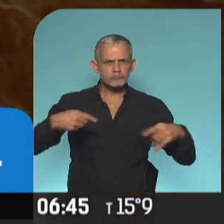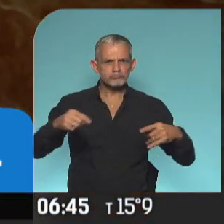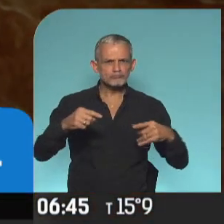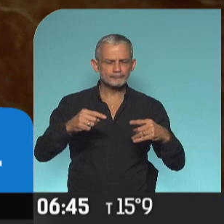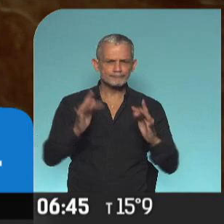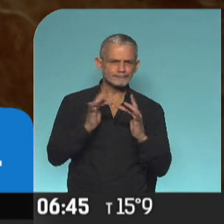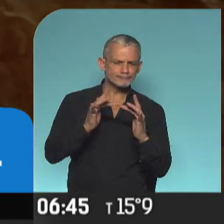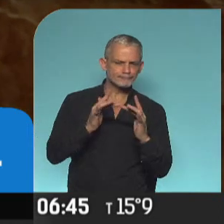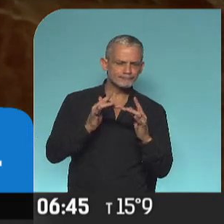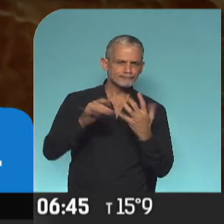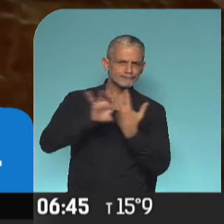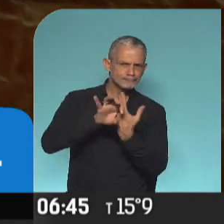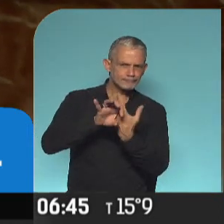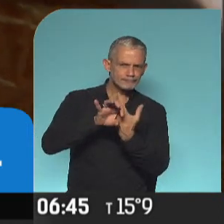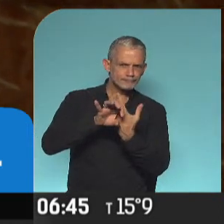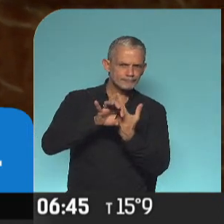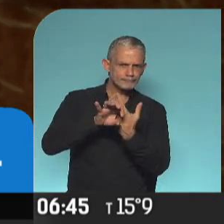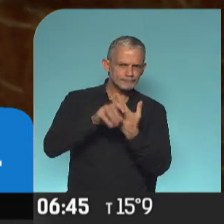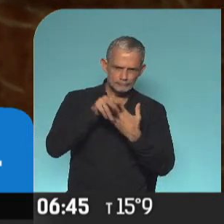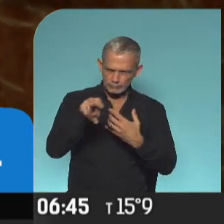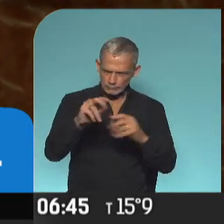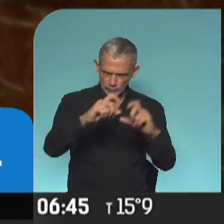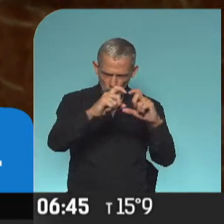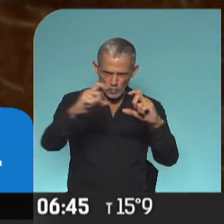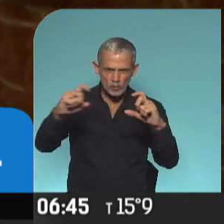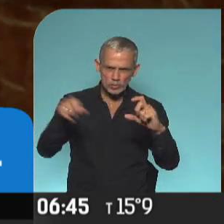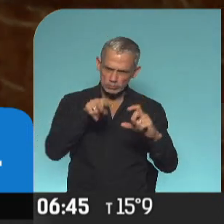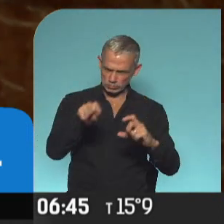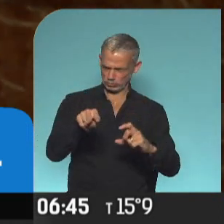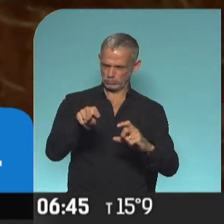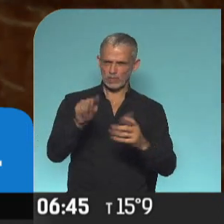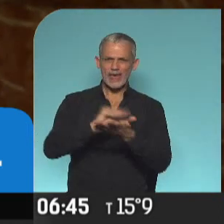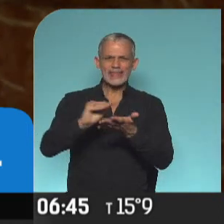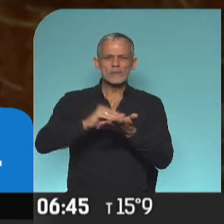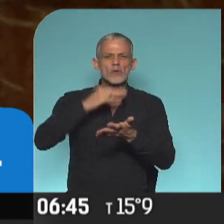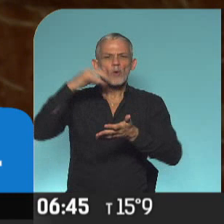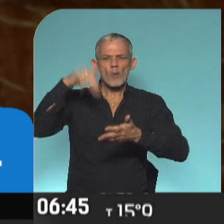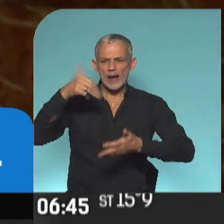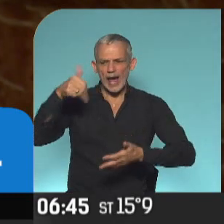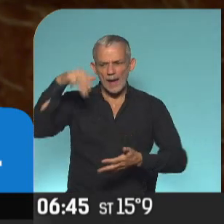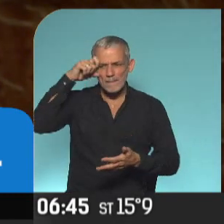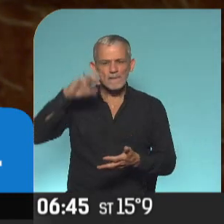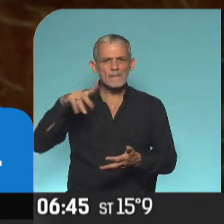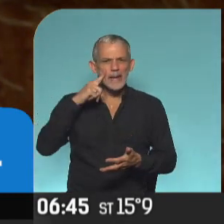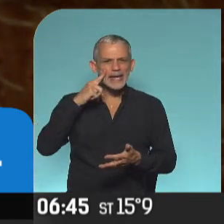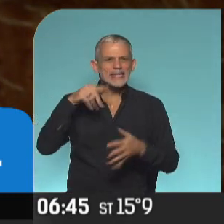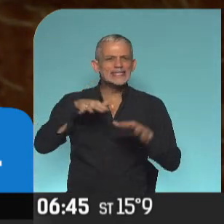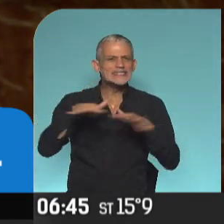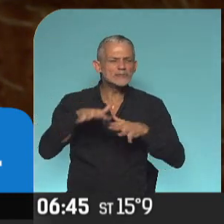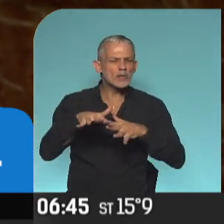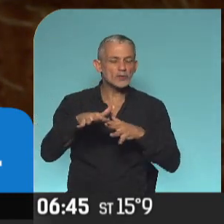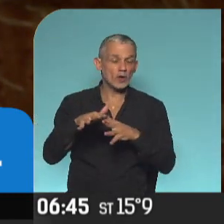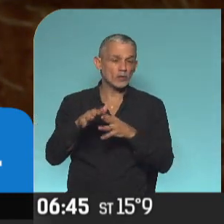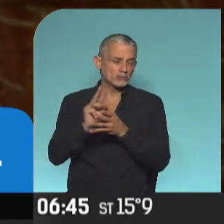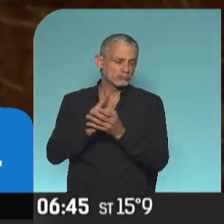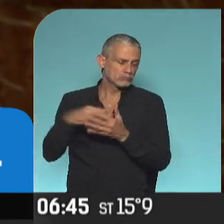sistema apareció una imagen del diputado Juan Ameri en una situación de intimidad